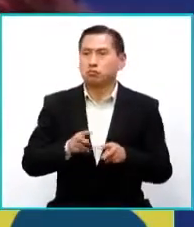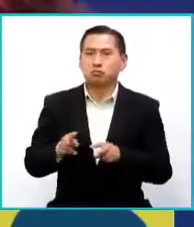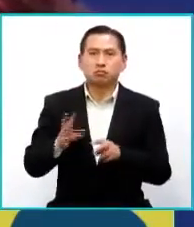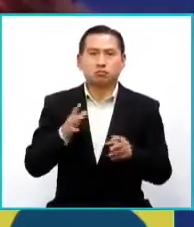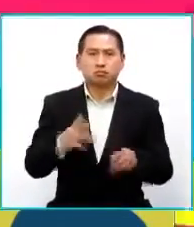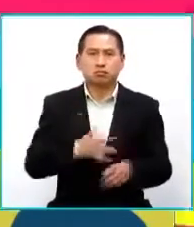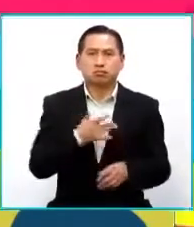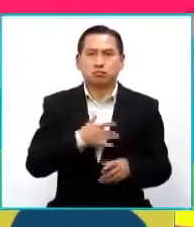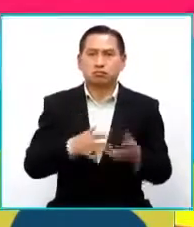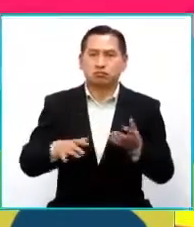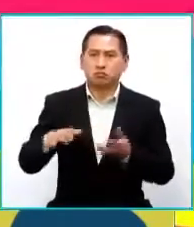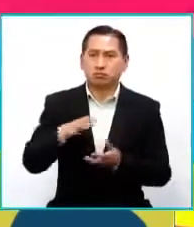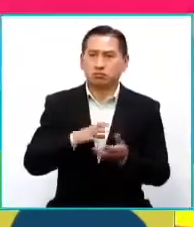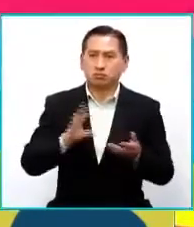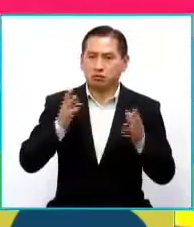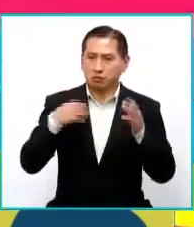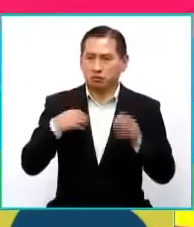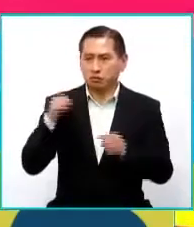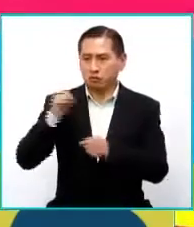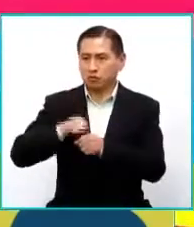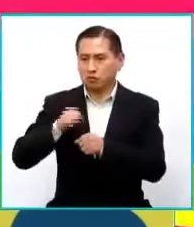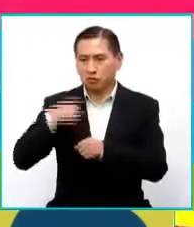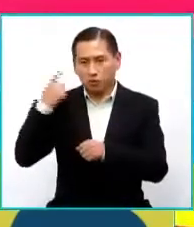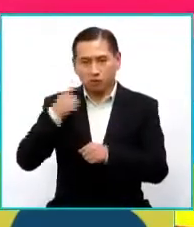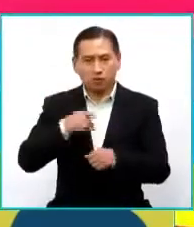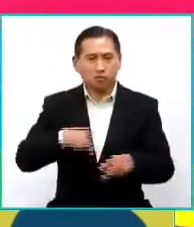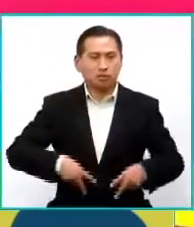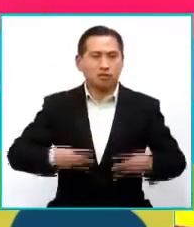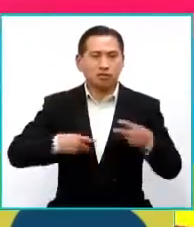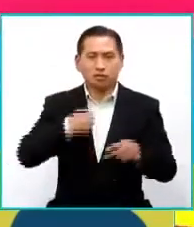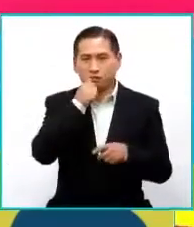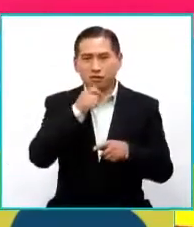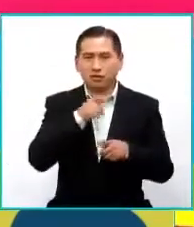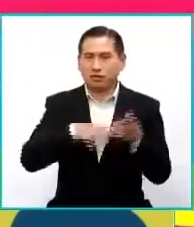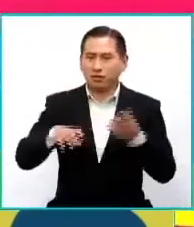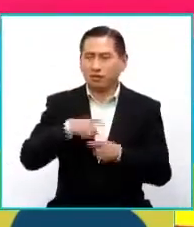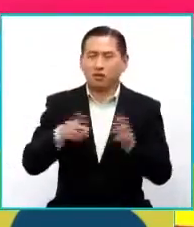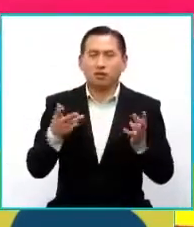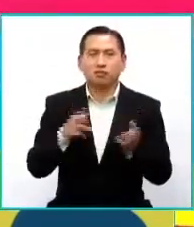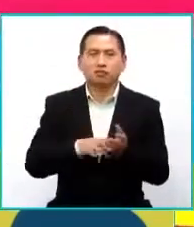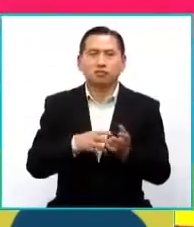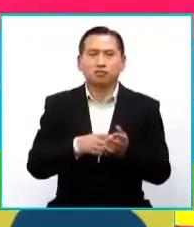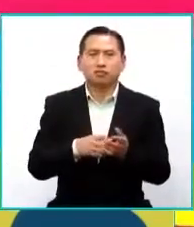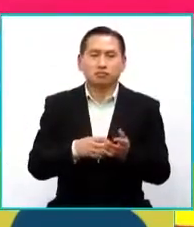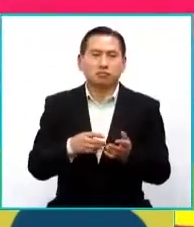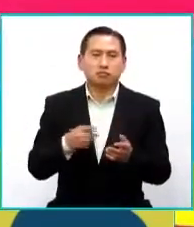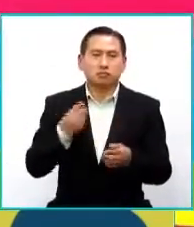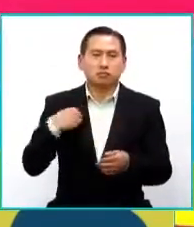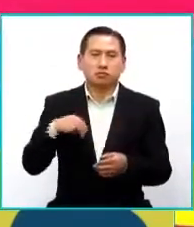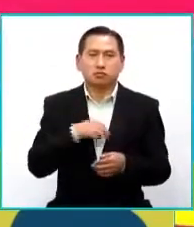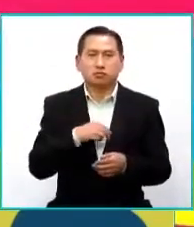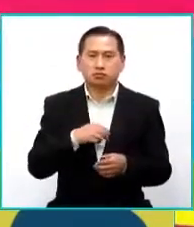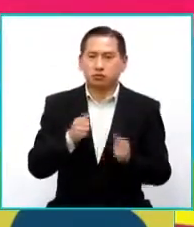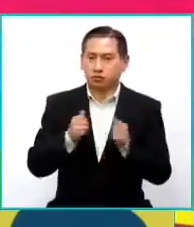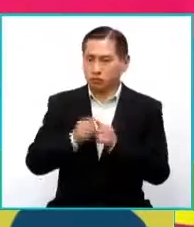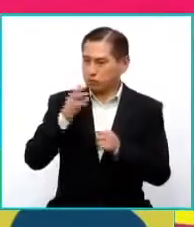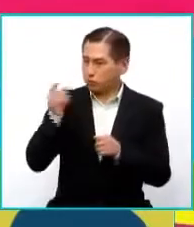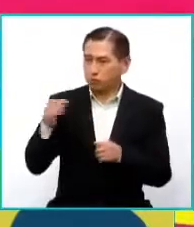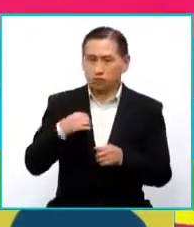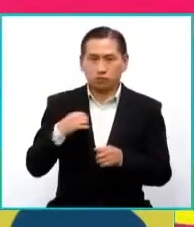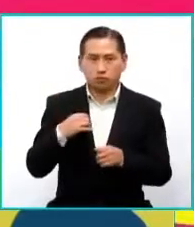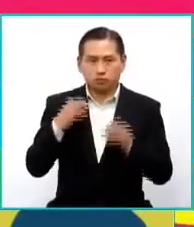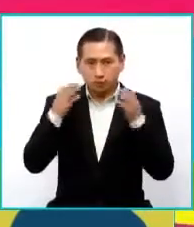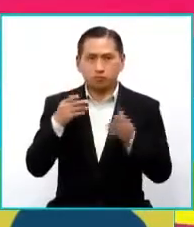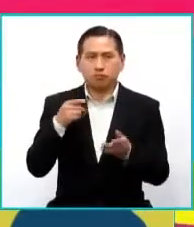mezcla medio loca, ¿no? Del trabajo y la vida privada, pero es una opción que hemos tenido con Iván y que yo he